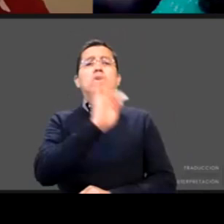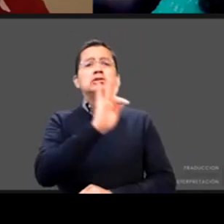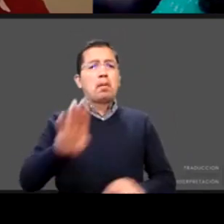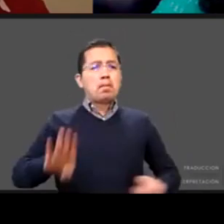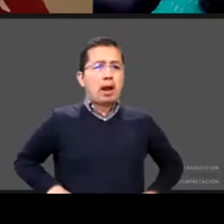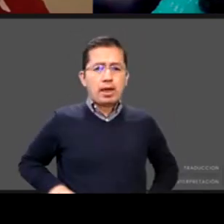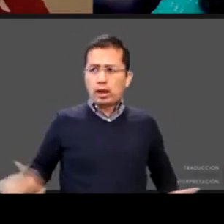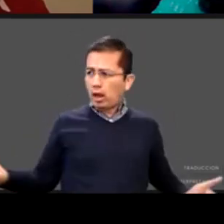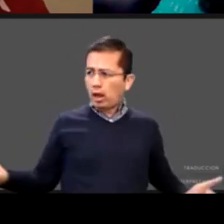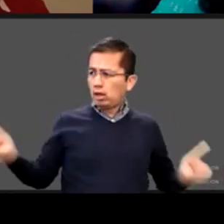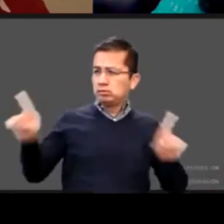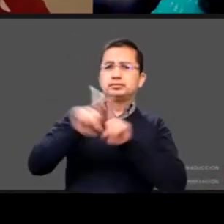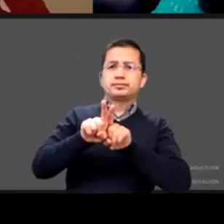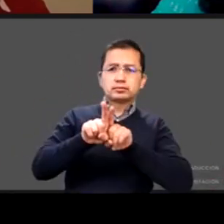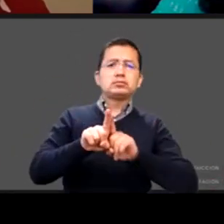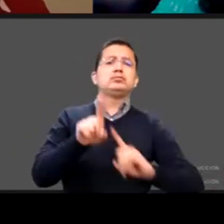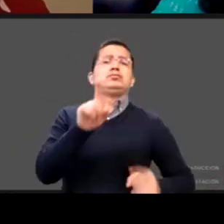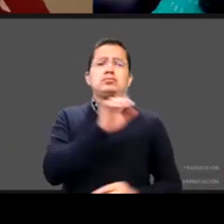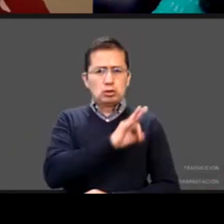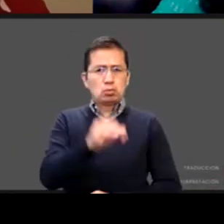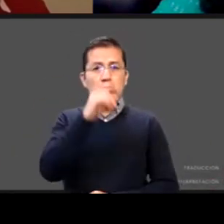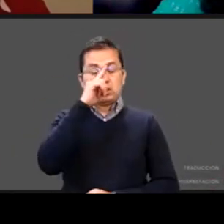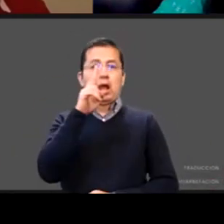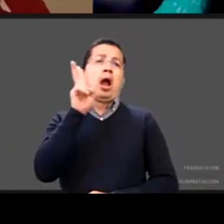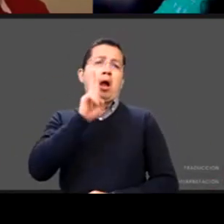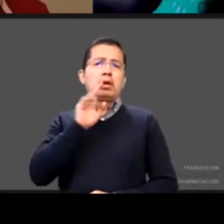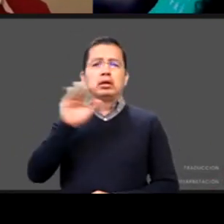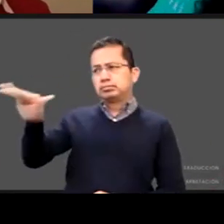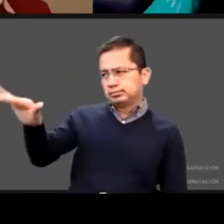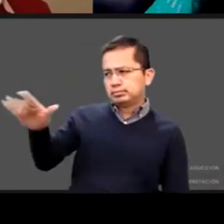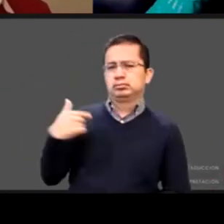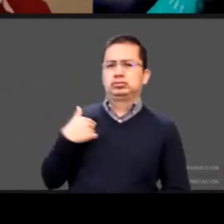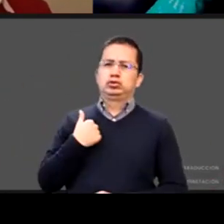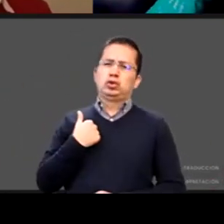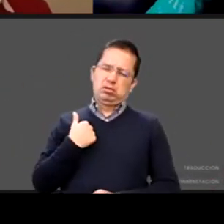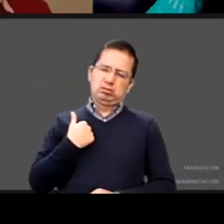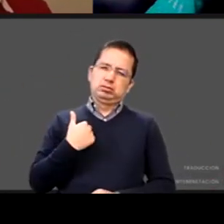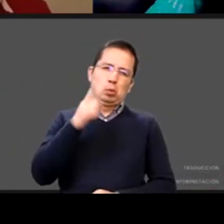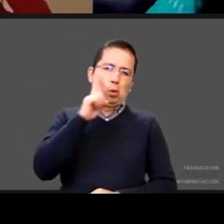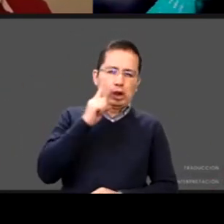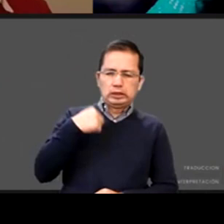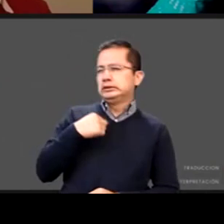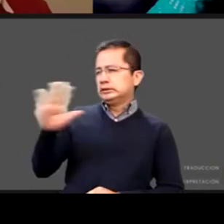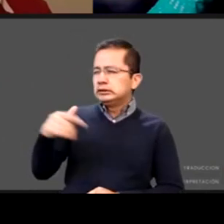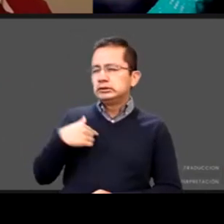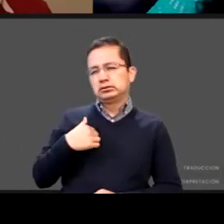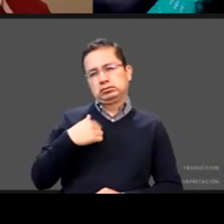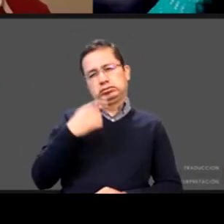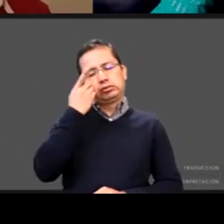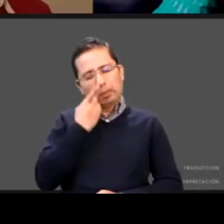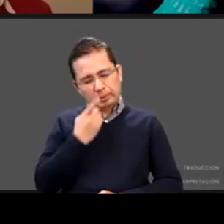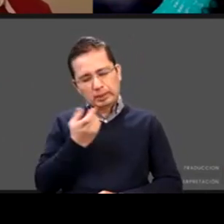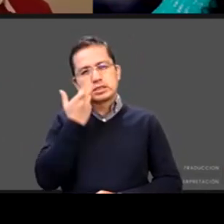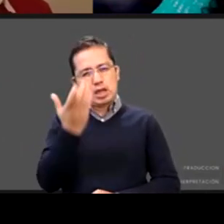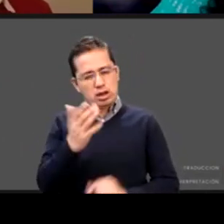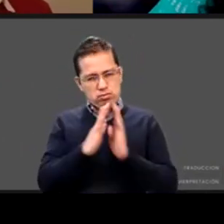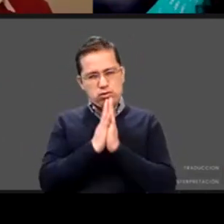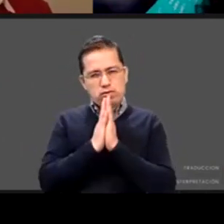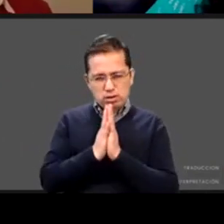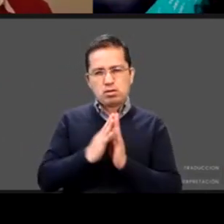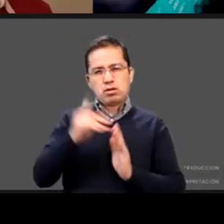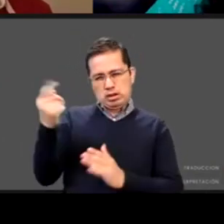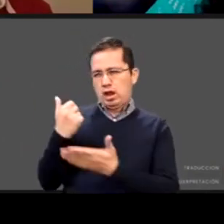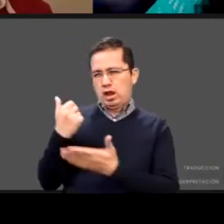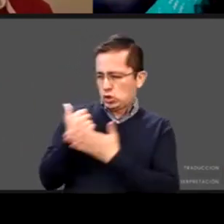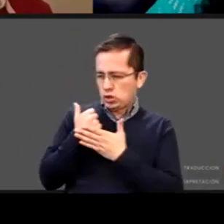oye dame chance de dormir porque si yo duermo voy a estar menos estresada voy a producir mejor leche me voy a sentir más descansada y entonces tú darle de